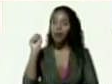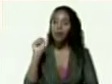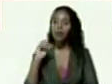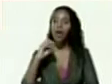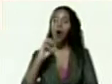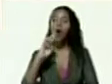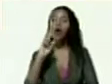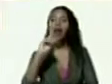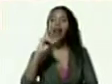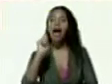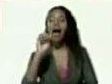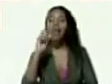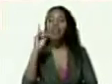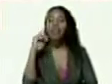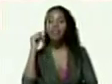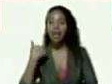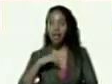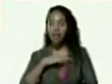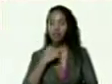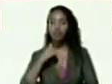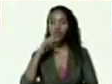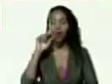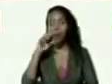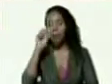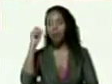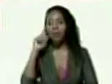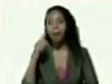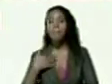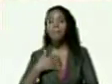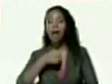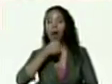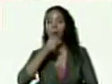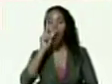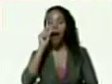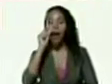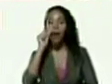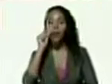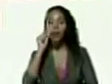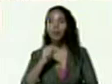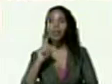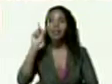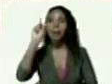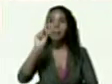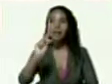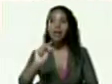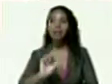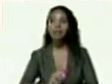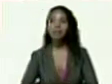bueno y allá somos los Maduro mi abuelo mi abuelo también